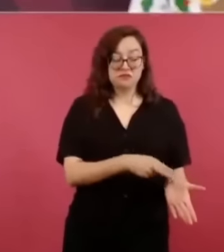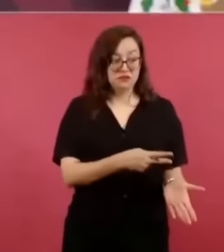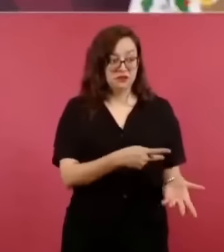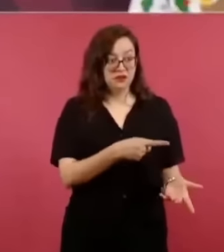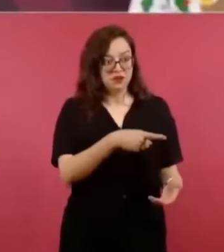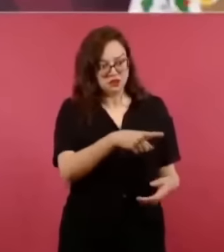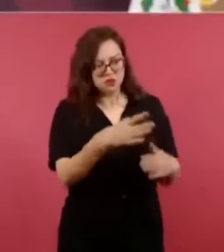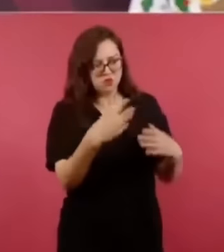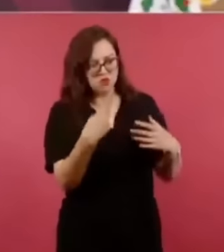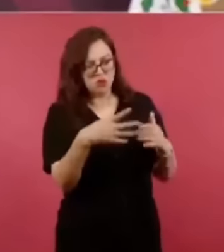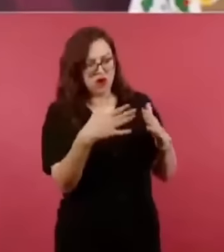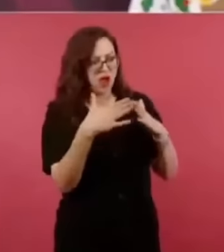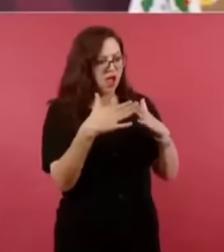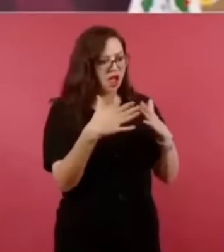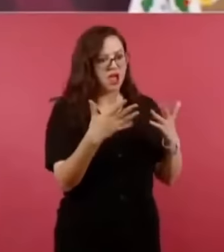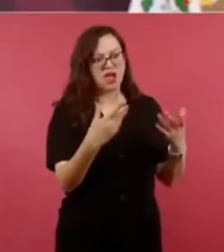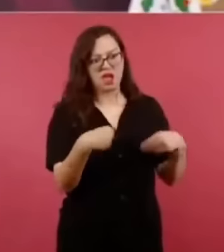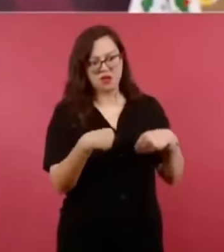Está bien,